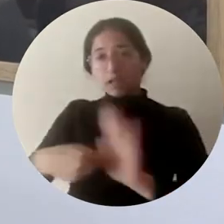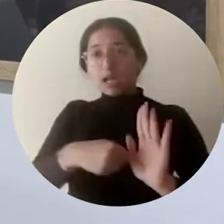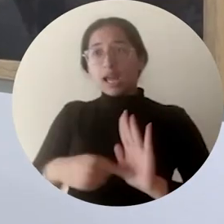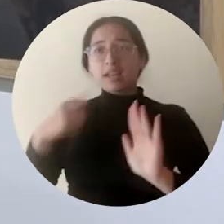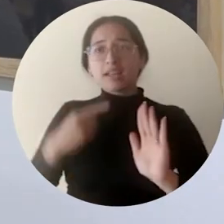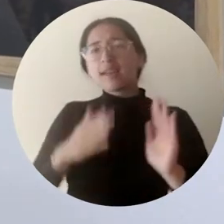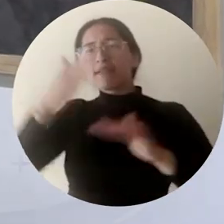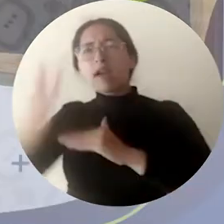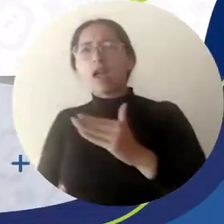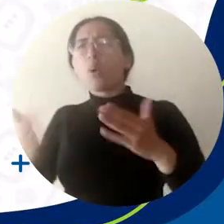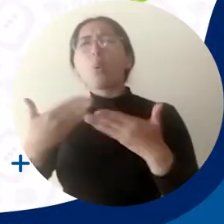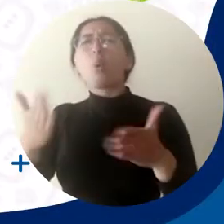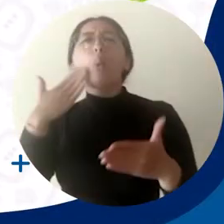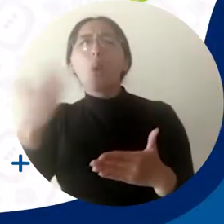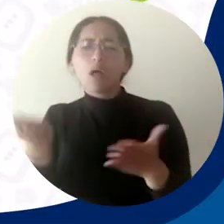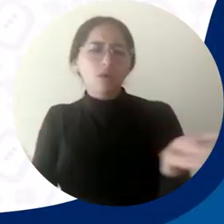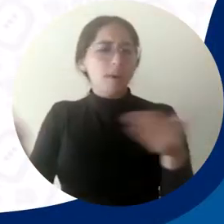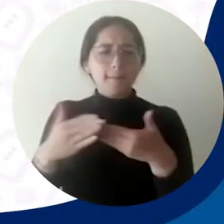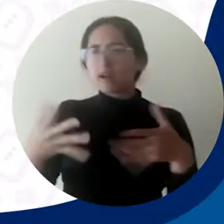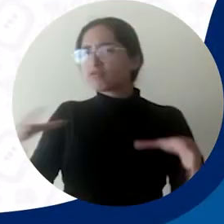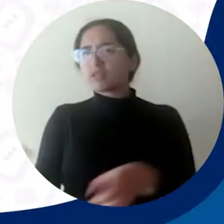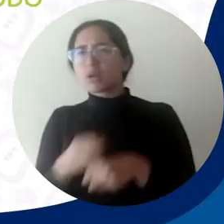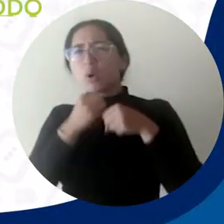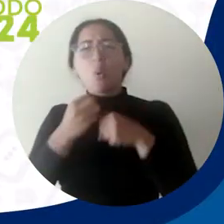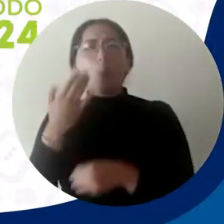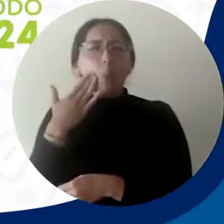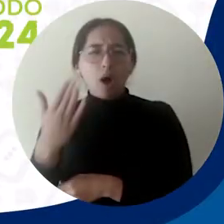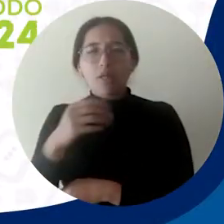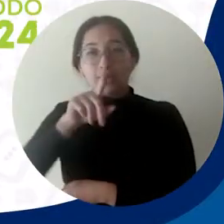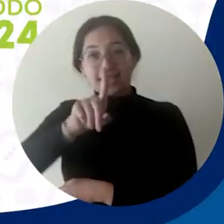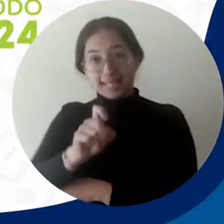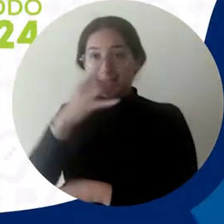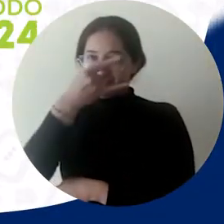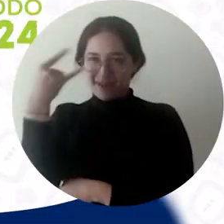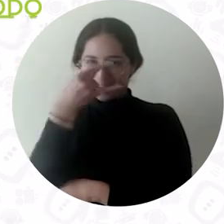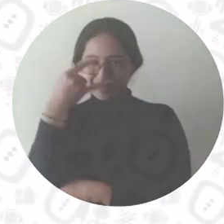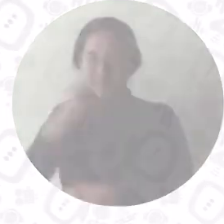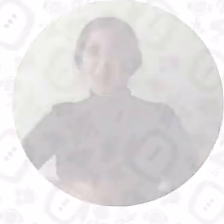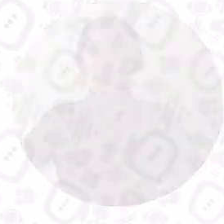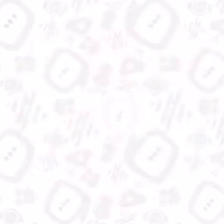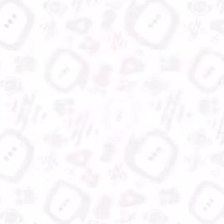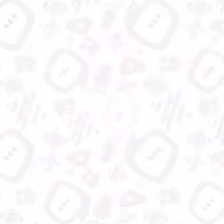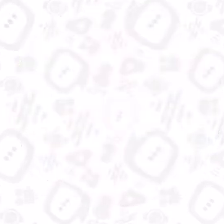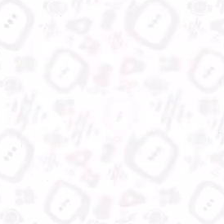6 de marzo. Universidad del Magdalena, aún más incluyente e innovadora.